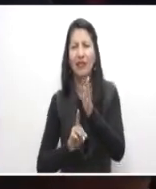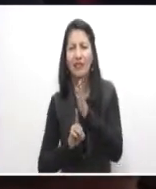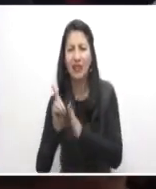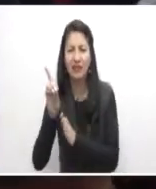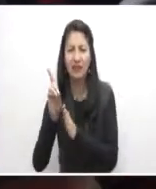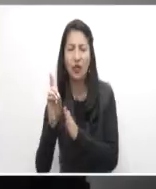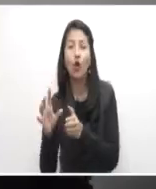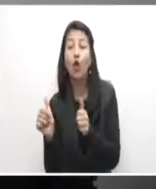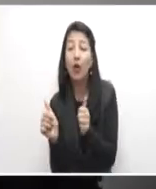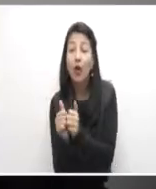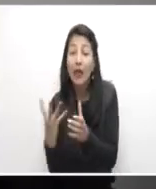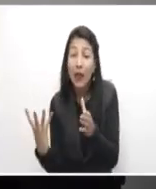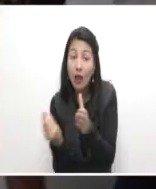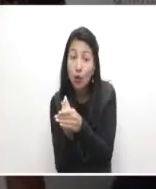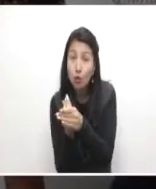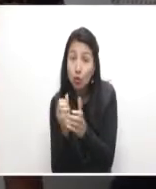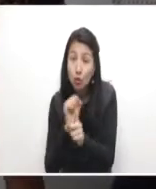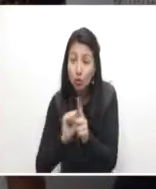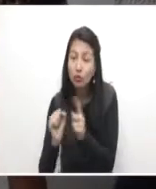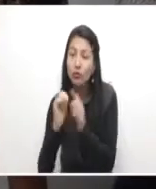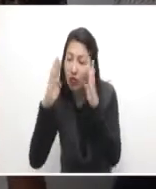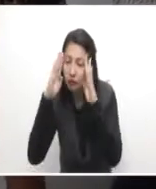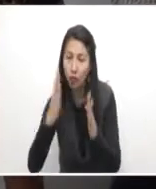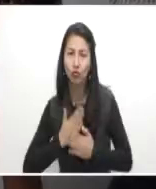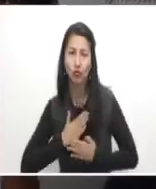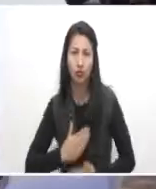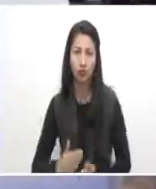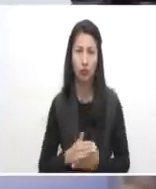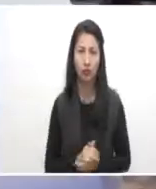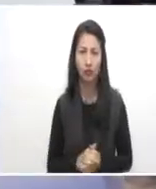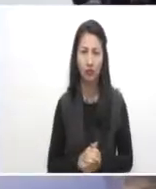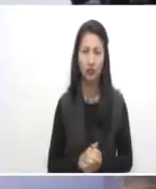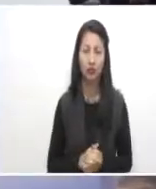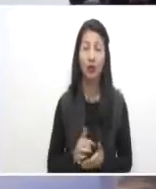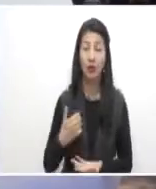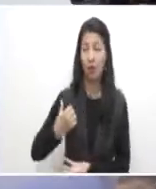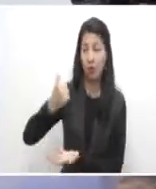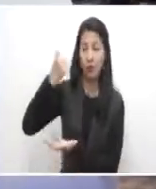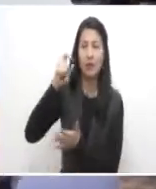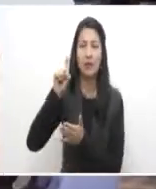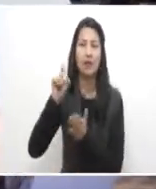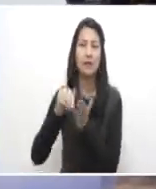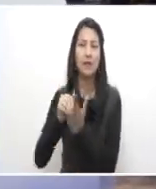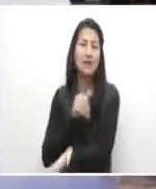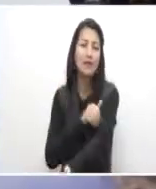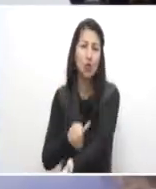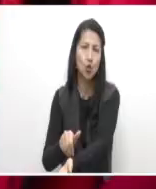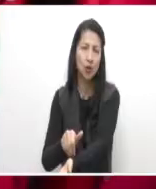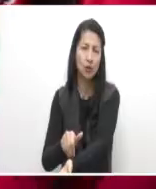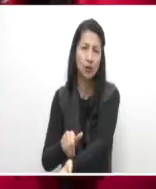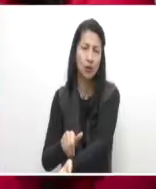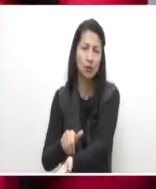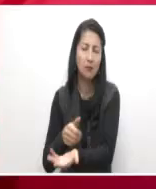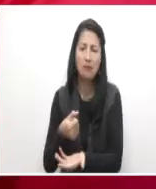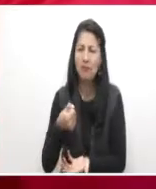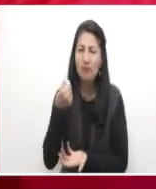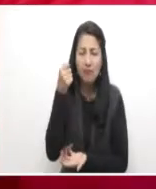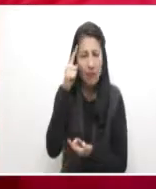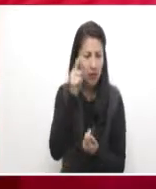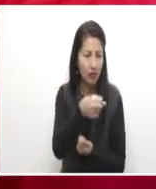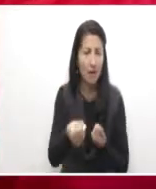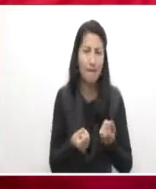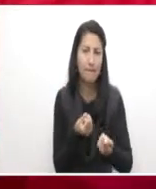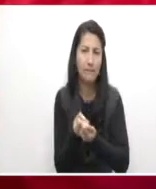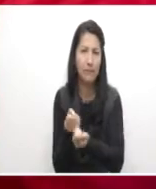inclusión social. Donde tenemos dispuestos 6 mil millones de pesos para apoyar a la comunidad emprendedora, donde también